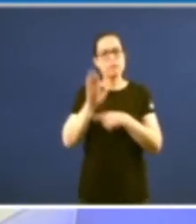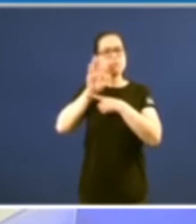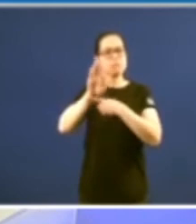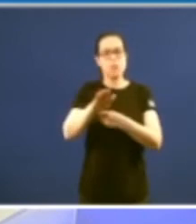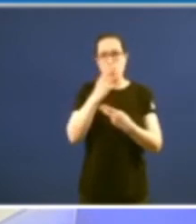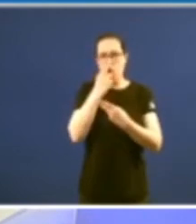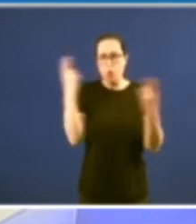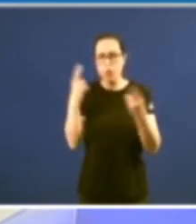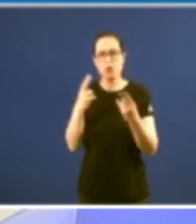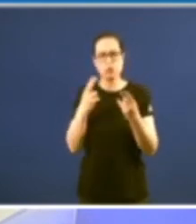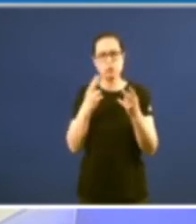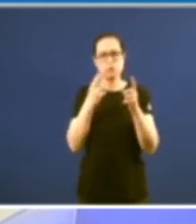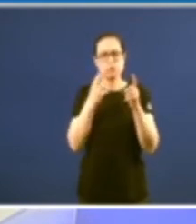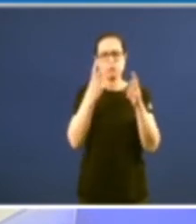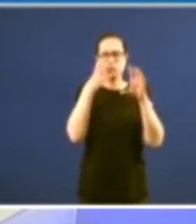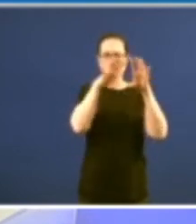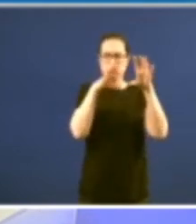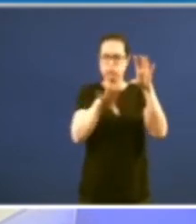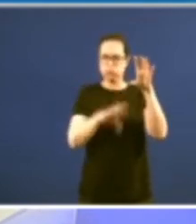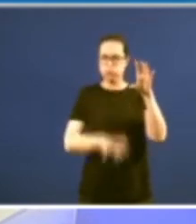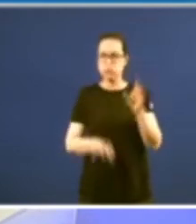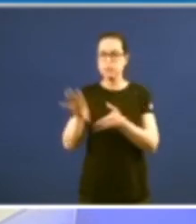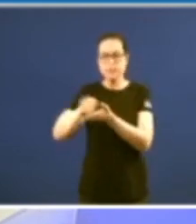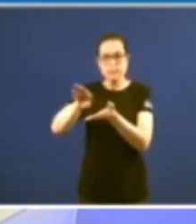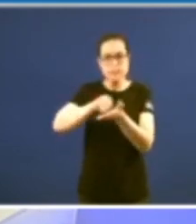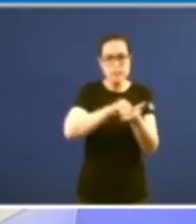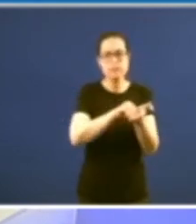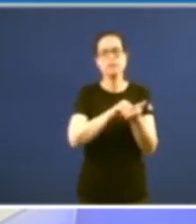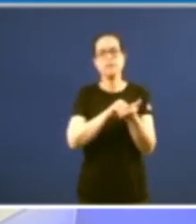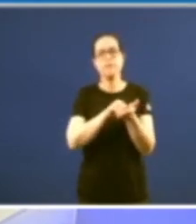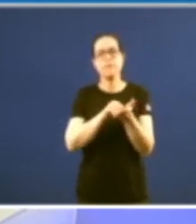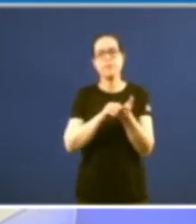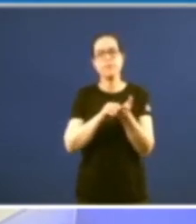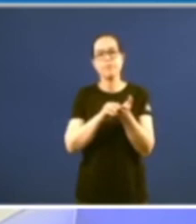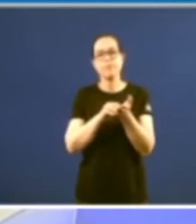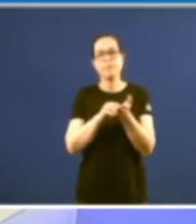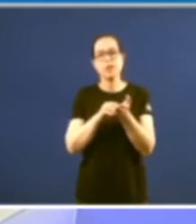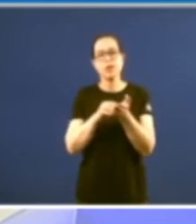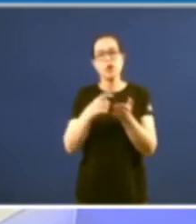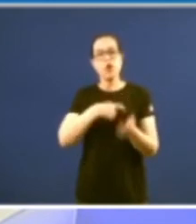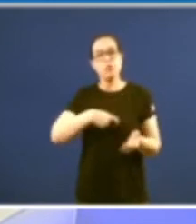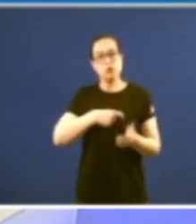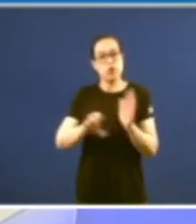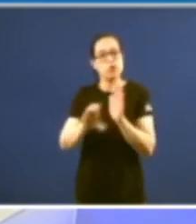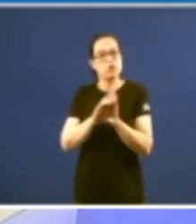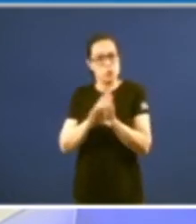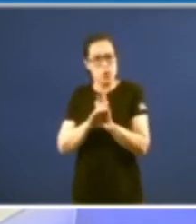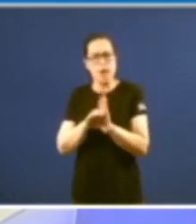recollendo o aprobado pola Comisión Constitucional e buscando un seito